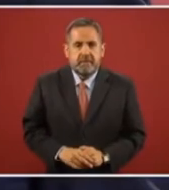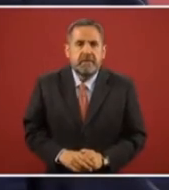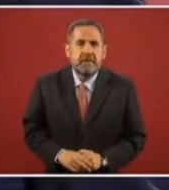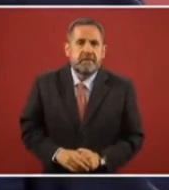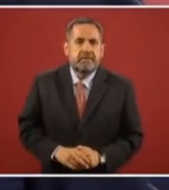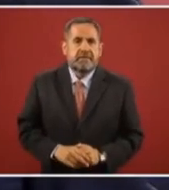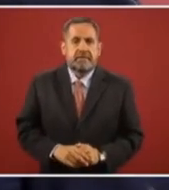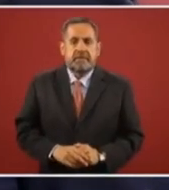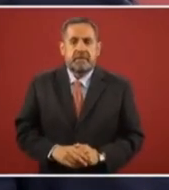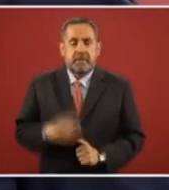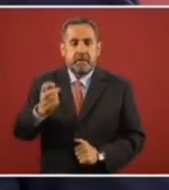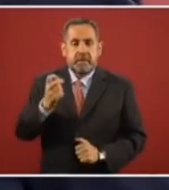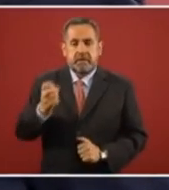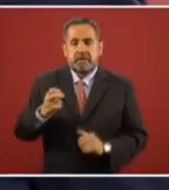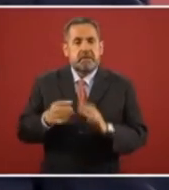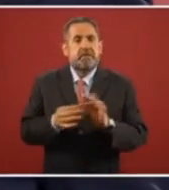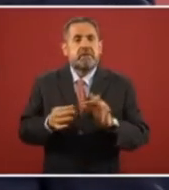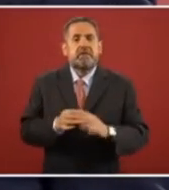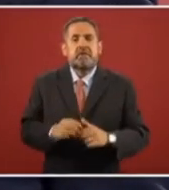Por eso